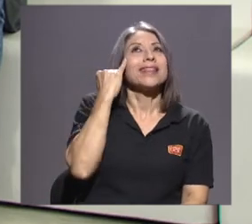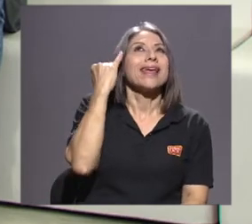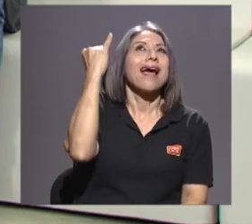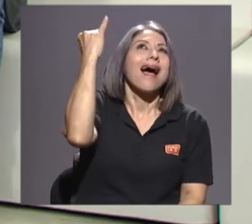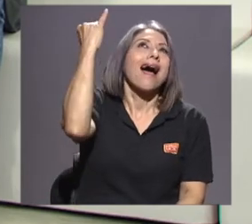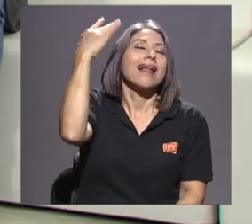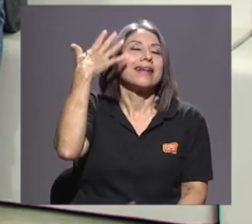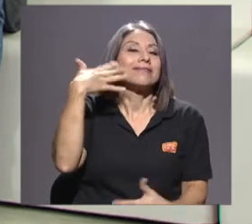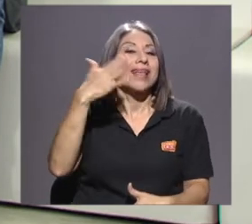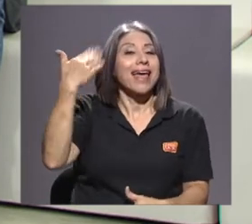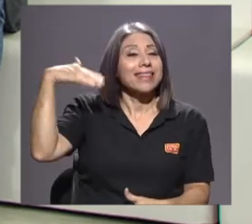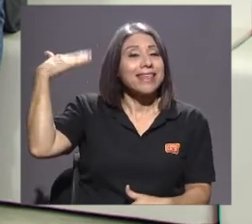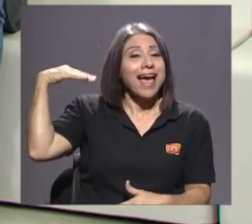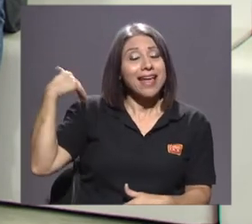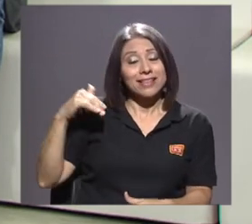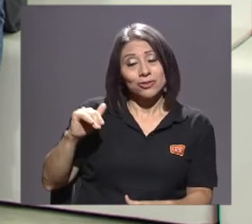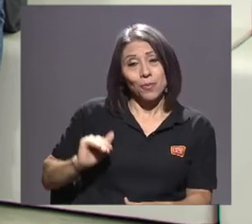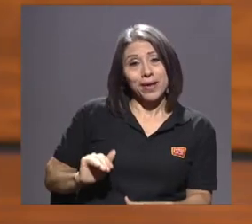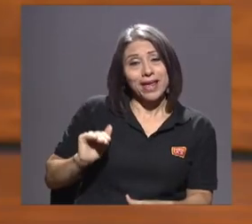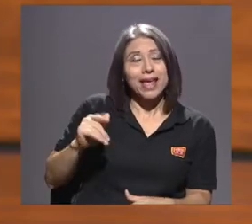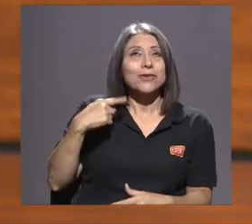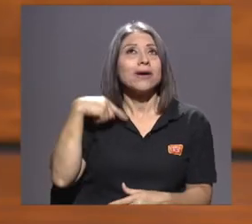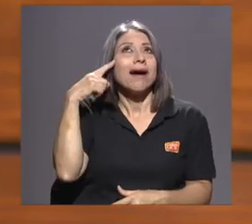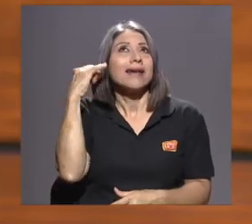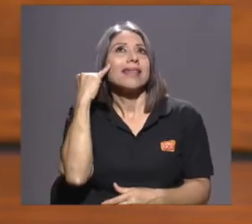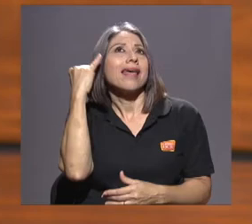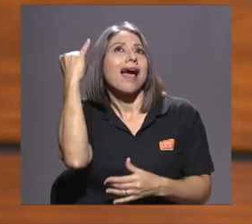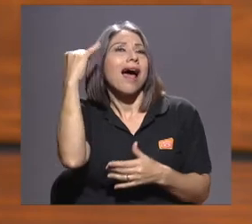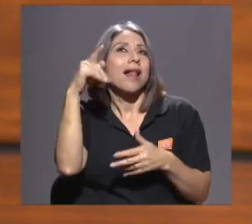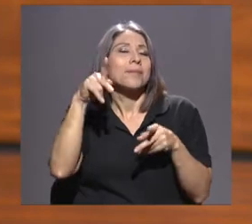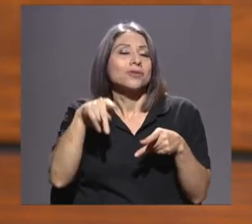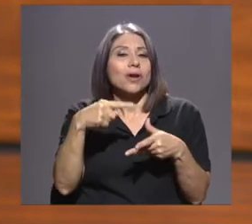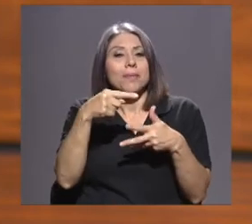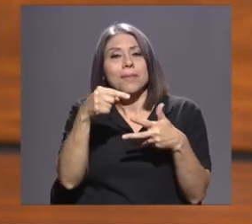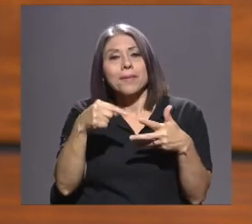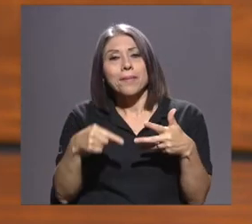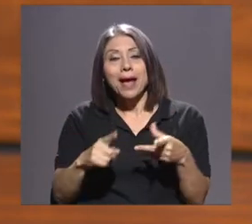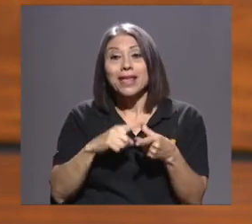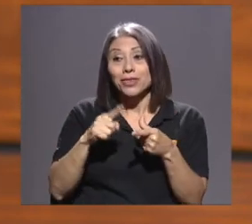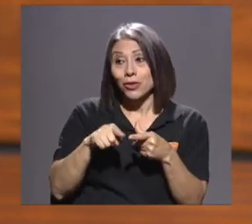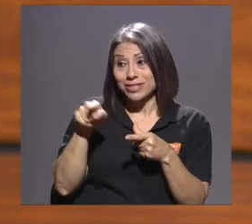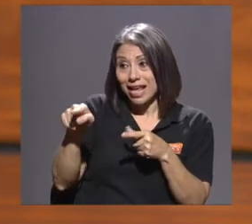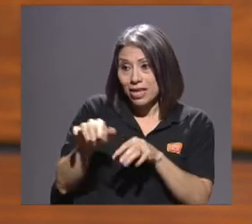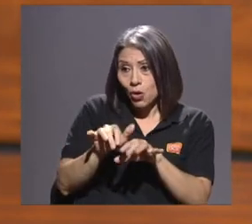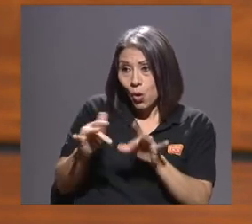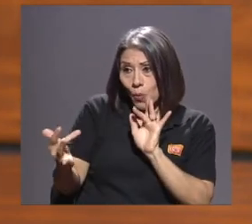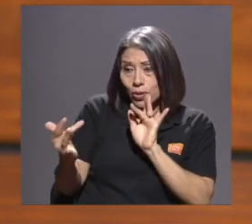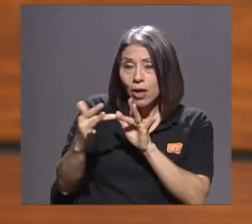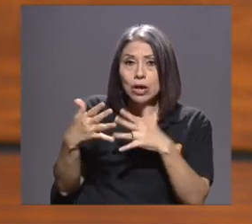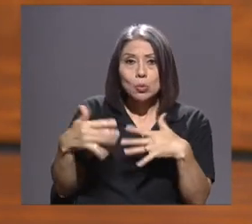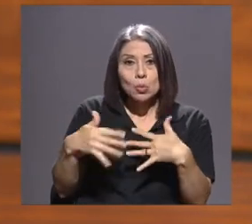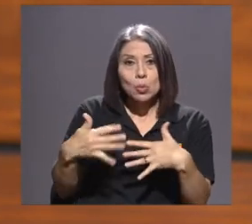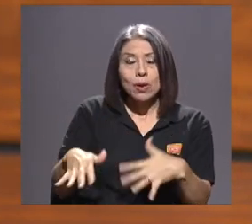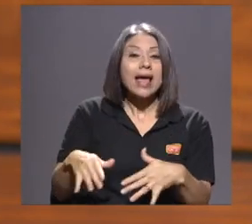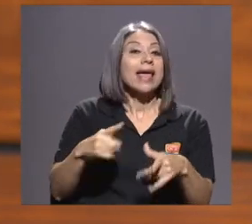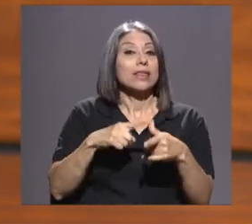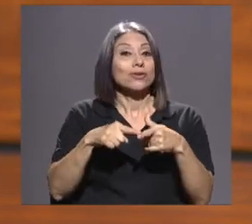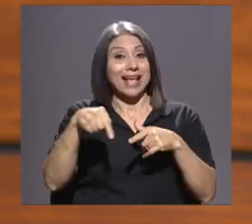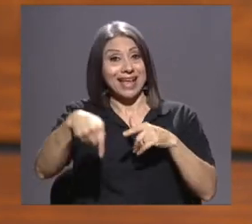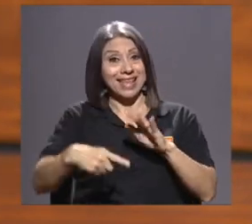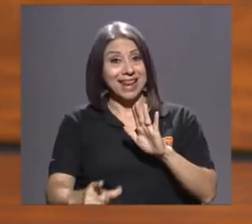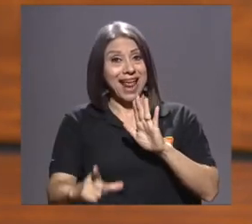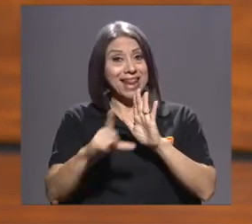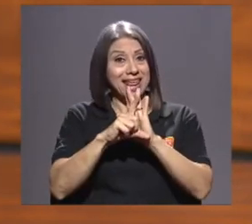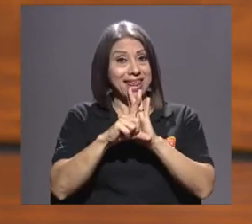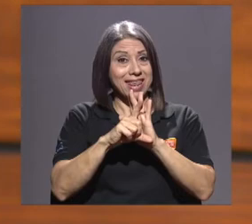desde las tablas de pequeño y pequeña. Y que incluso entonces la ley en Costa Rica penaliza,